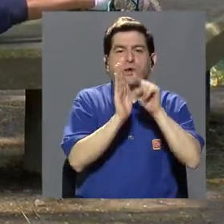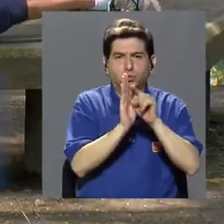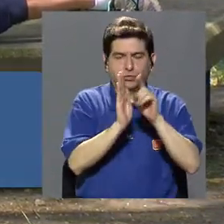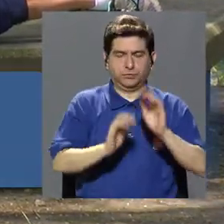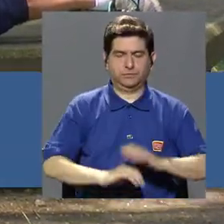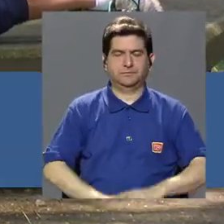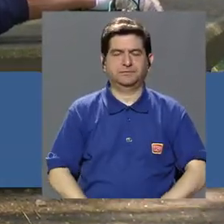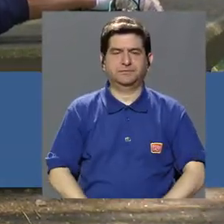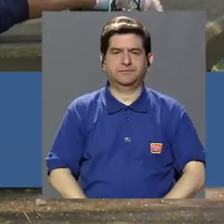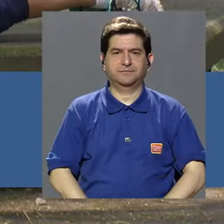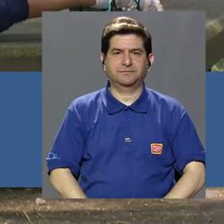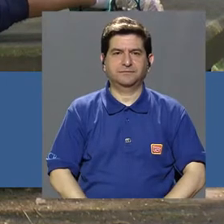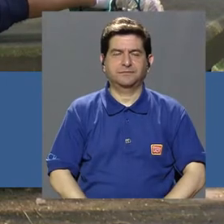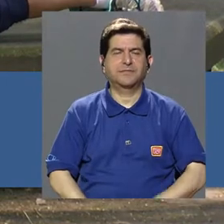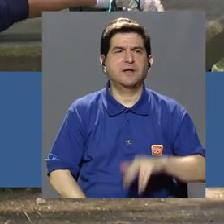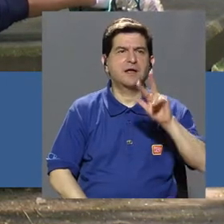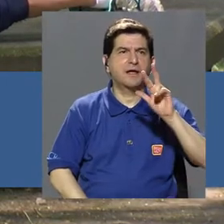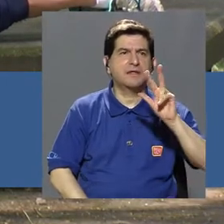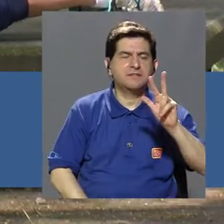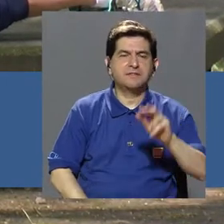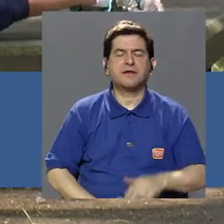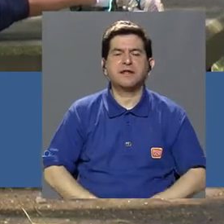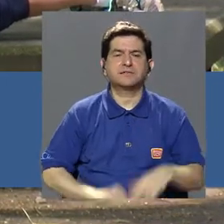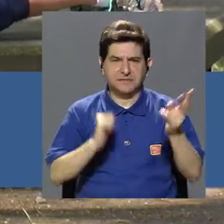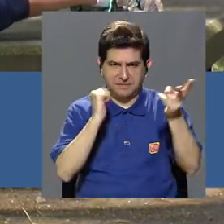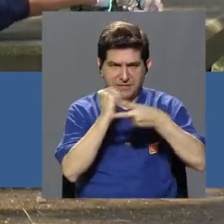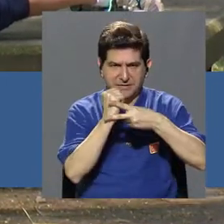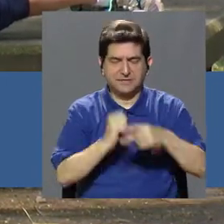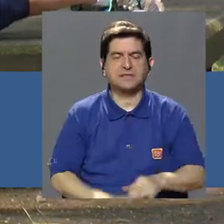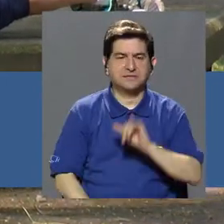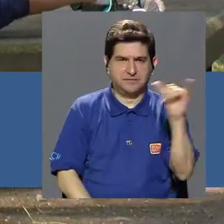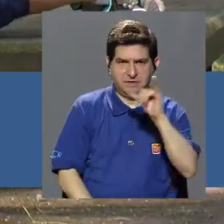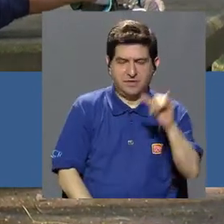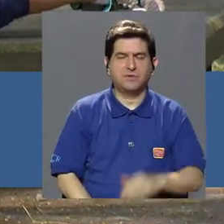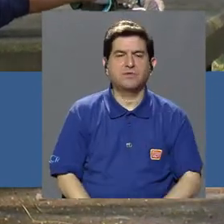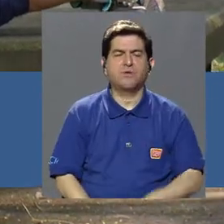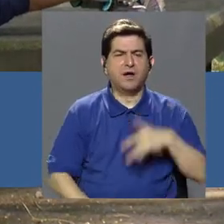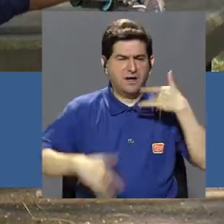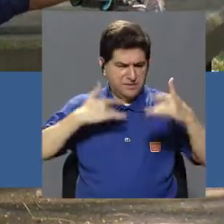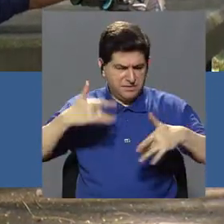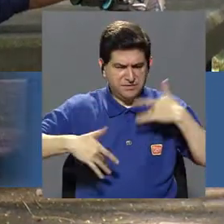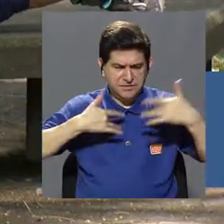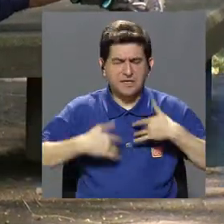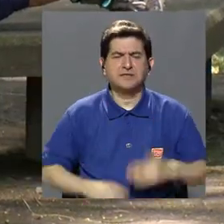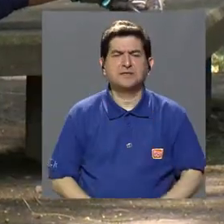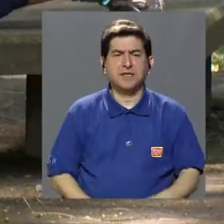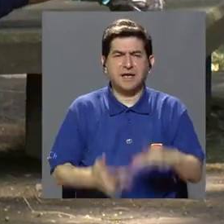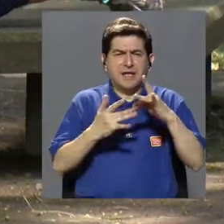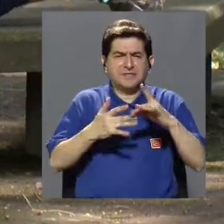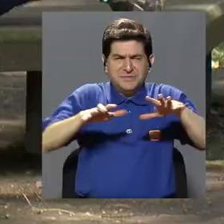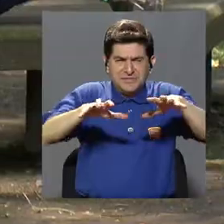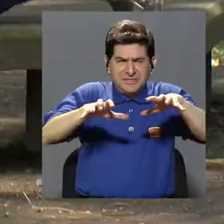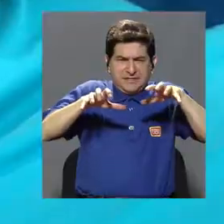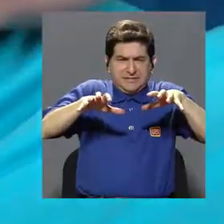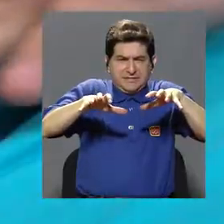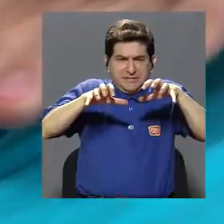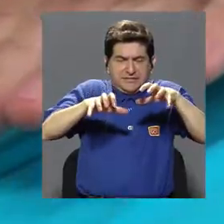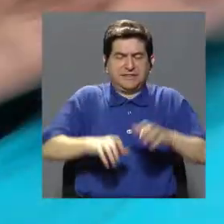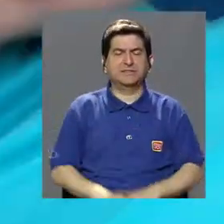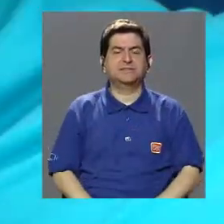segundos, unas 3 series. De igual manera vamos a sentir una especial tensión